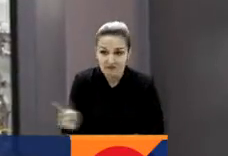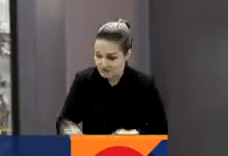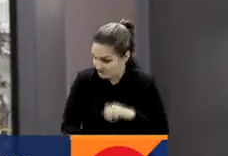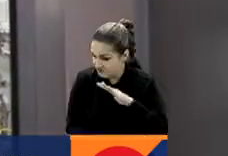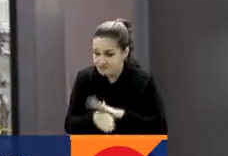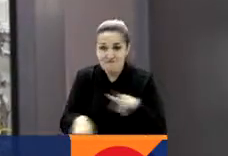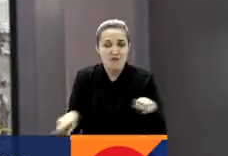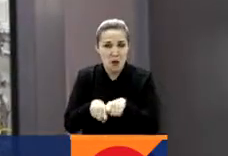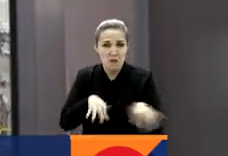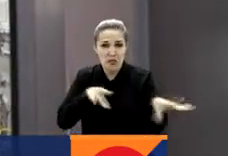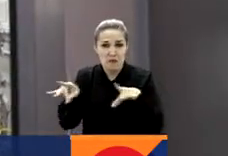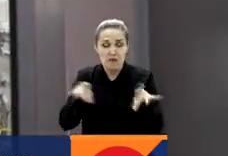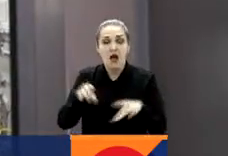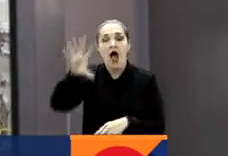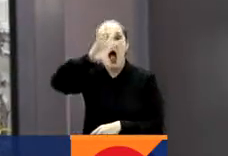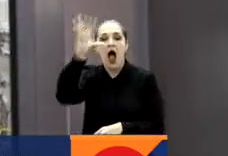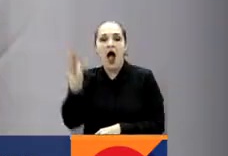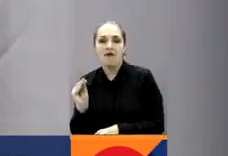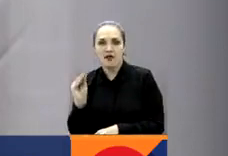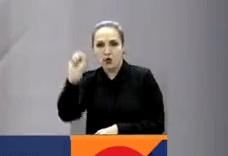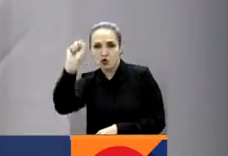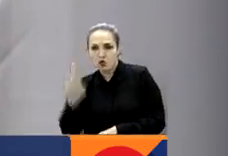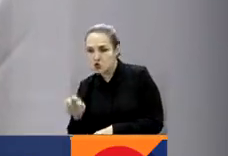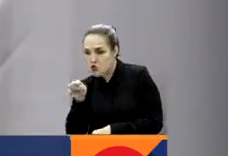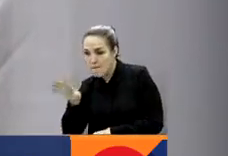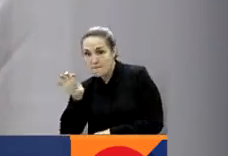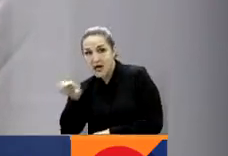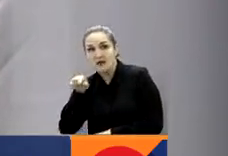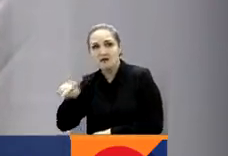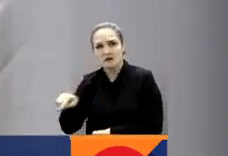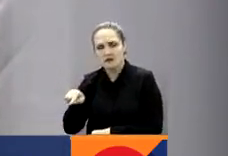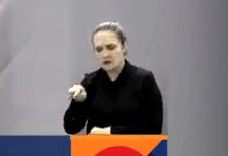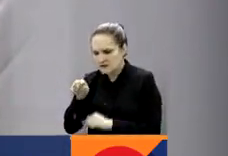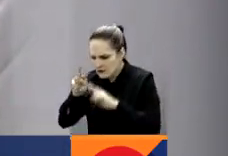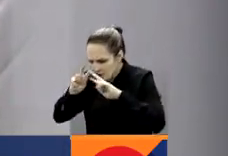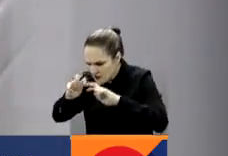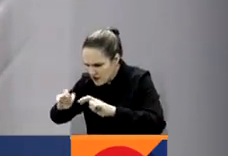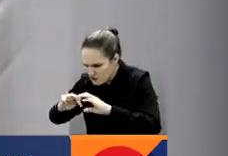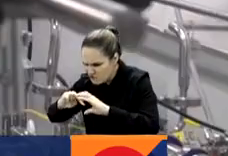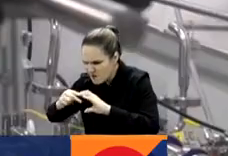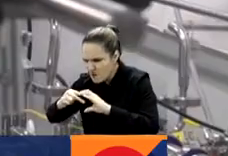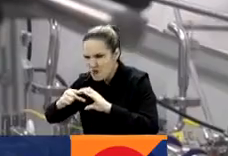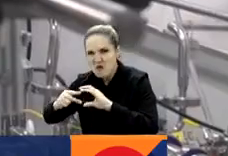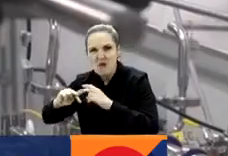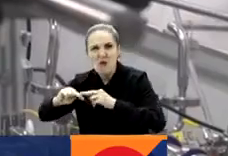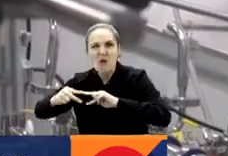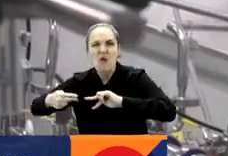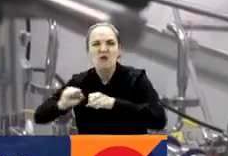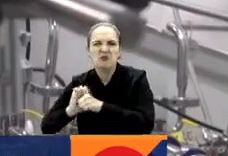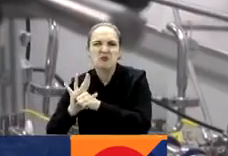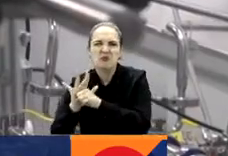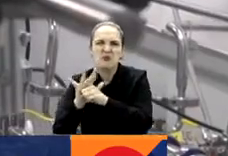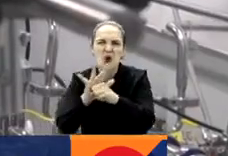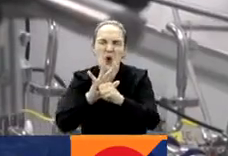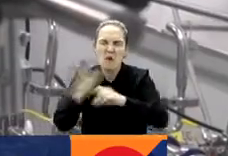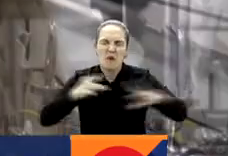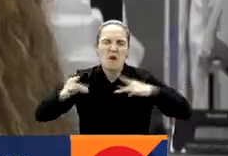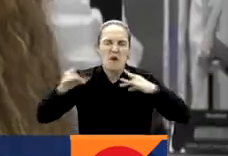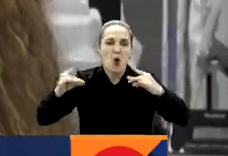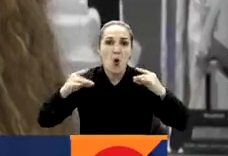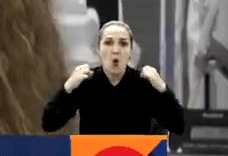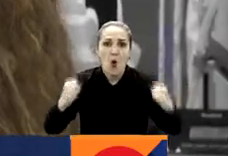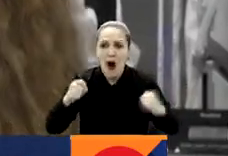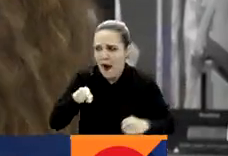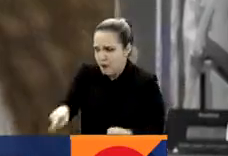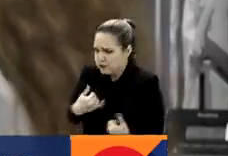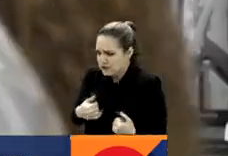sudafricanos anunció que detectaron una nueva variante del COVID-19 con un número extremadamente alto de mutaciones y con un potencial de propagación muy